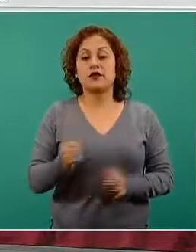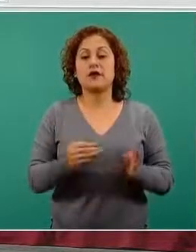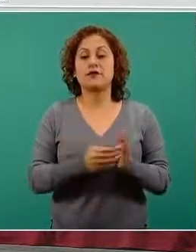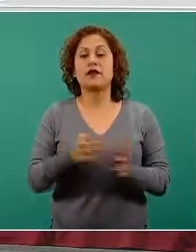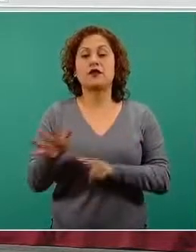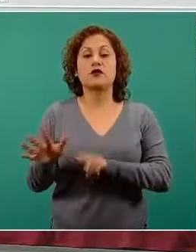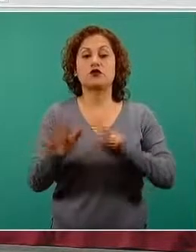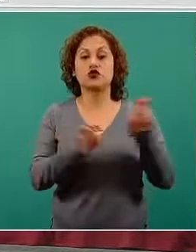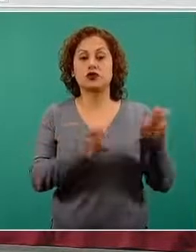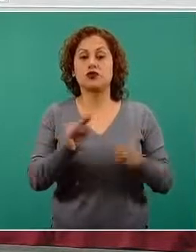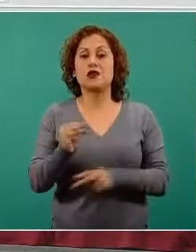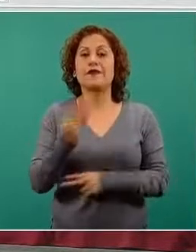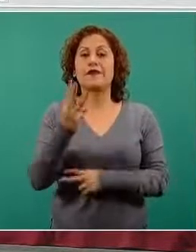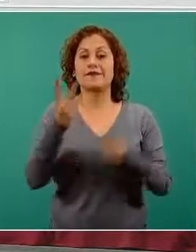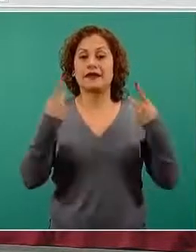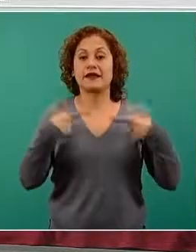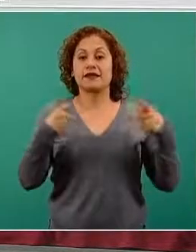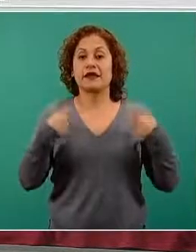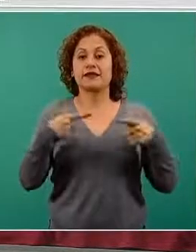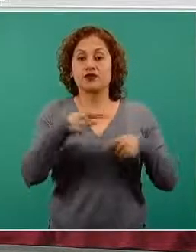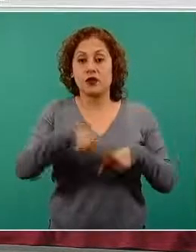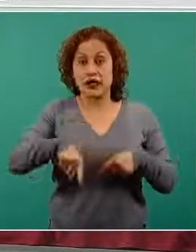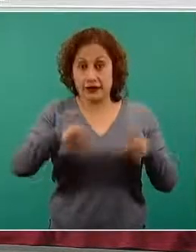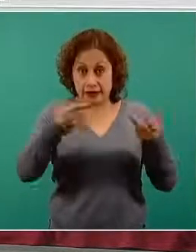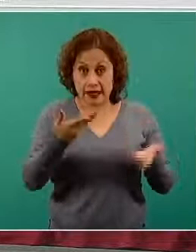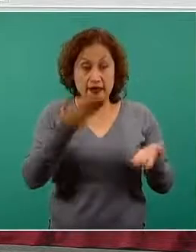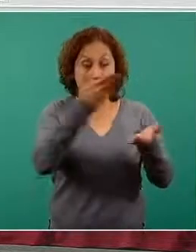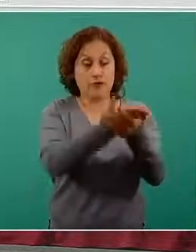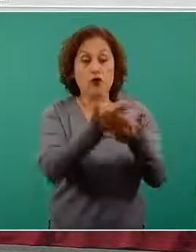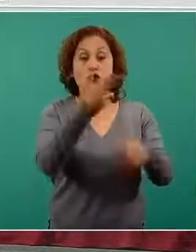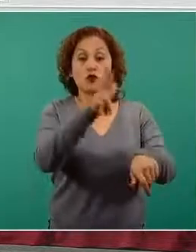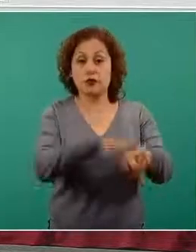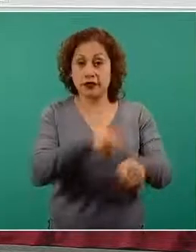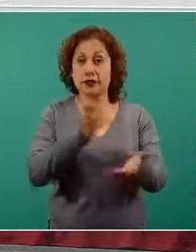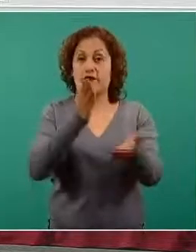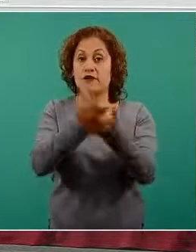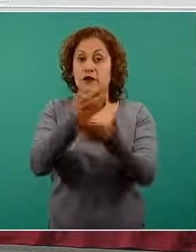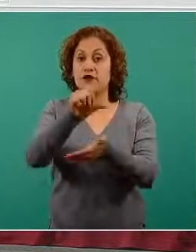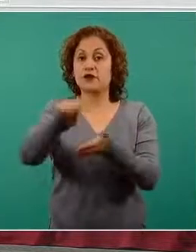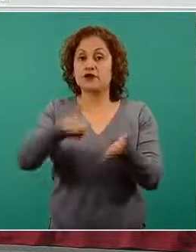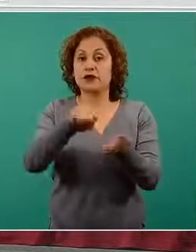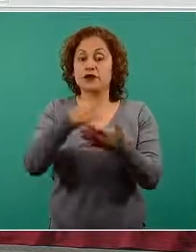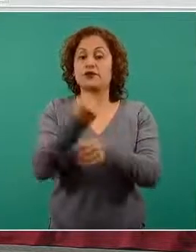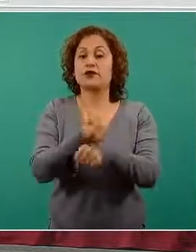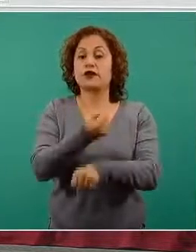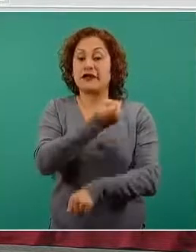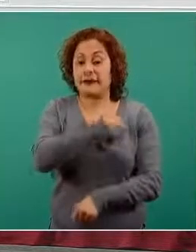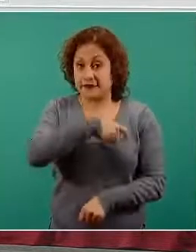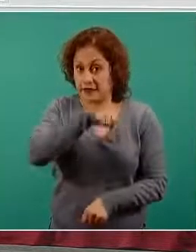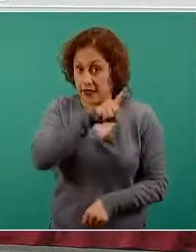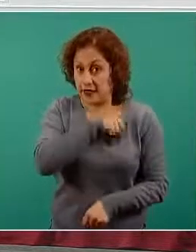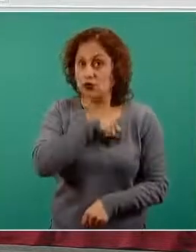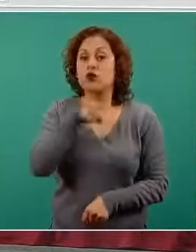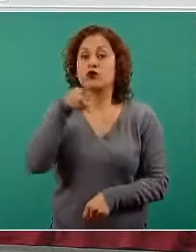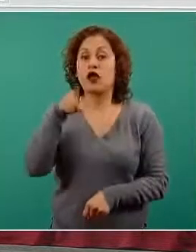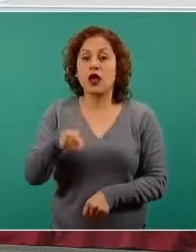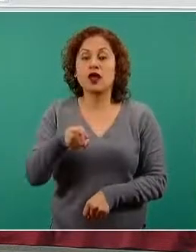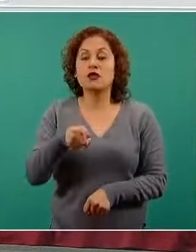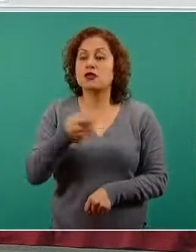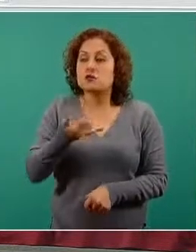que tuvieron este contacto con el Sistema Nacional de Vigilancia Epidemiológica y tuvieron un resultado negativo a